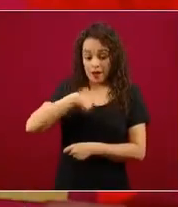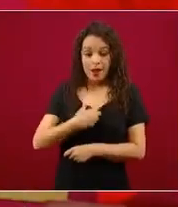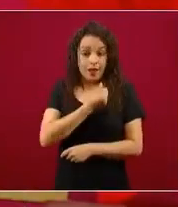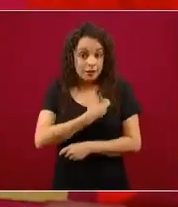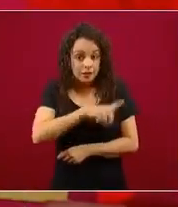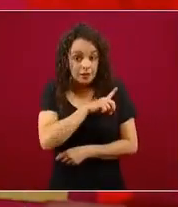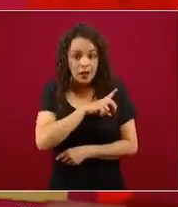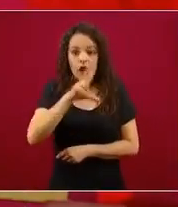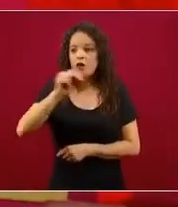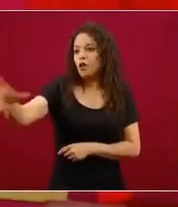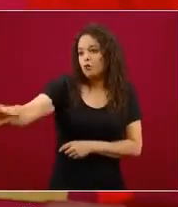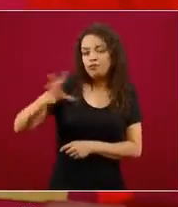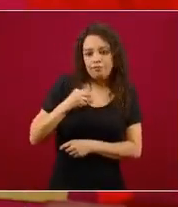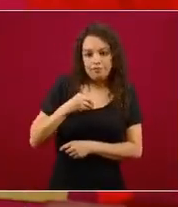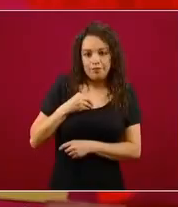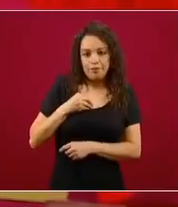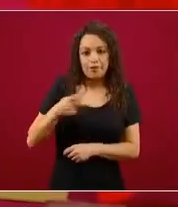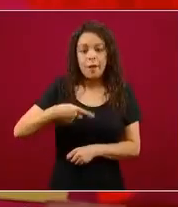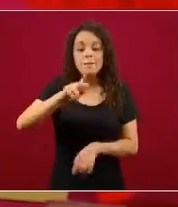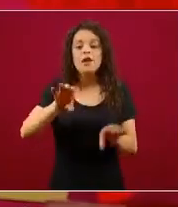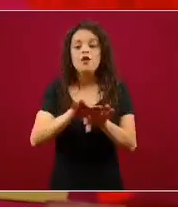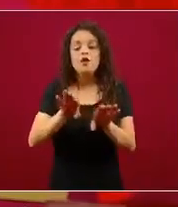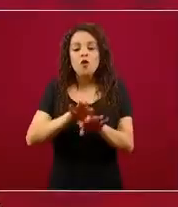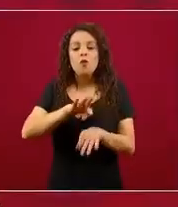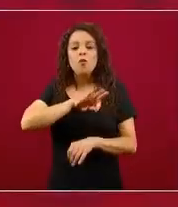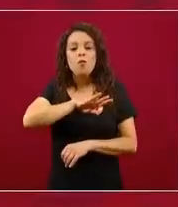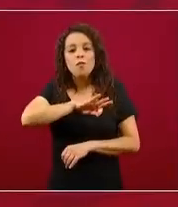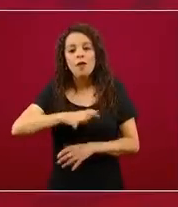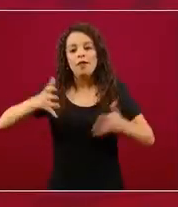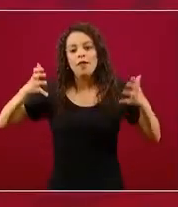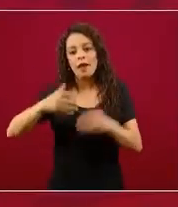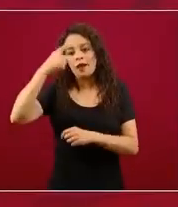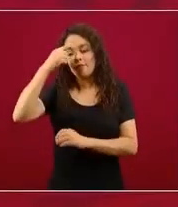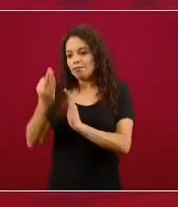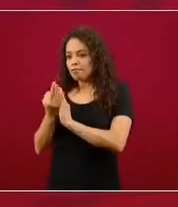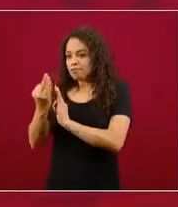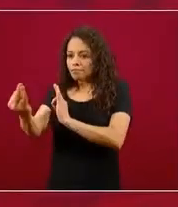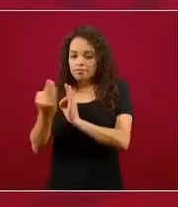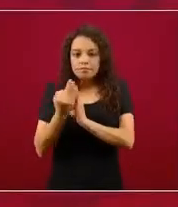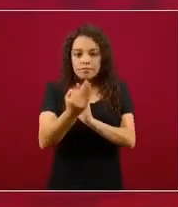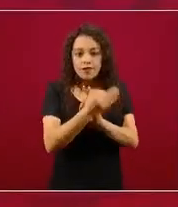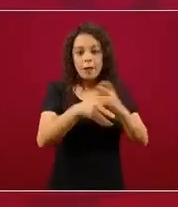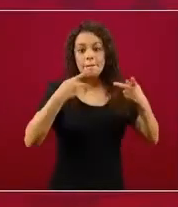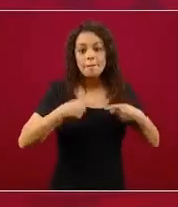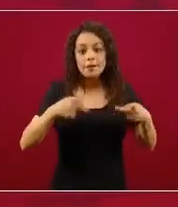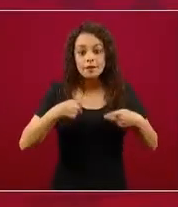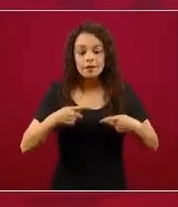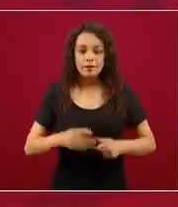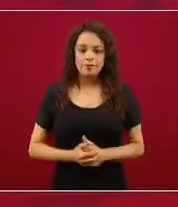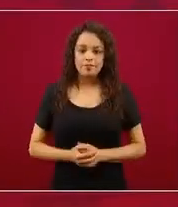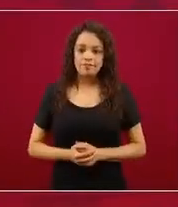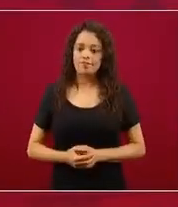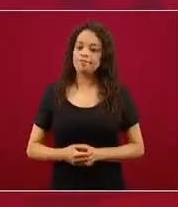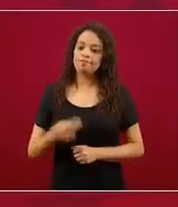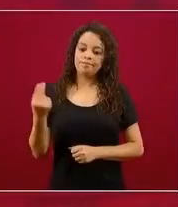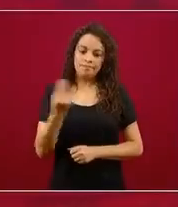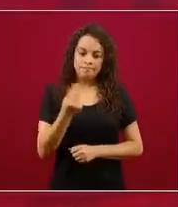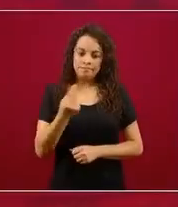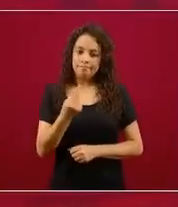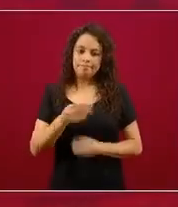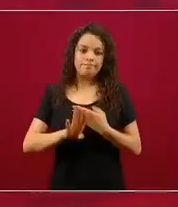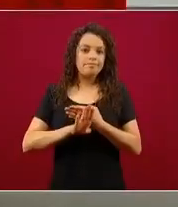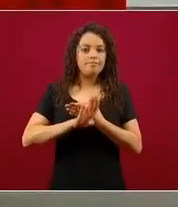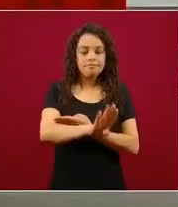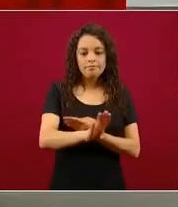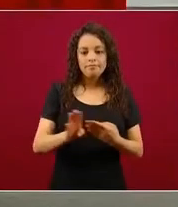Pero para distanciar socialmente a las personas se requiere que salgan de la vida pública, el trabajo,